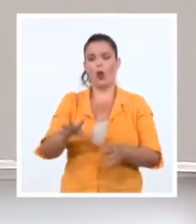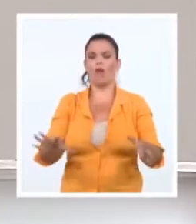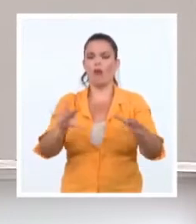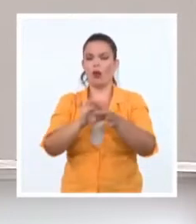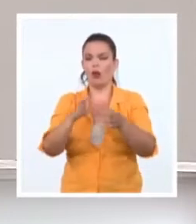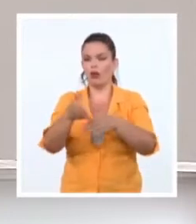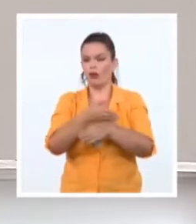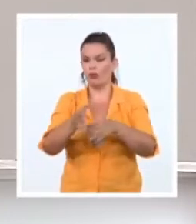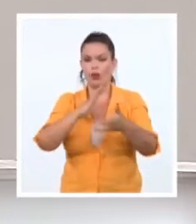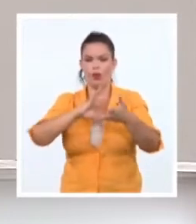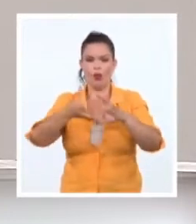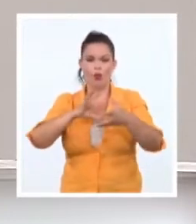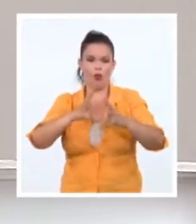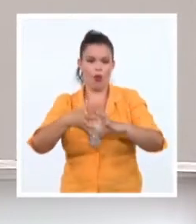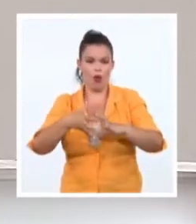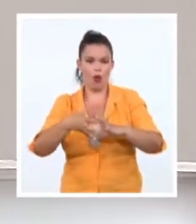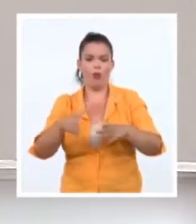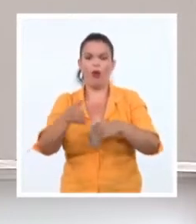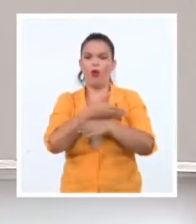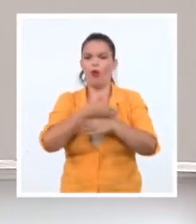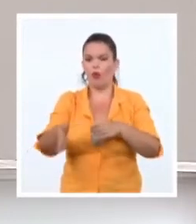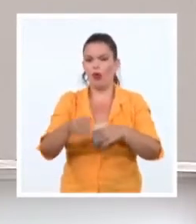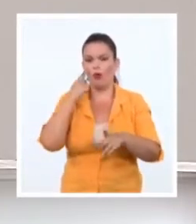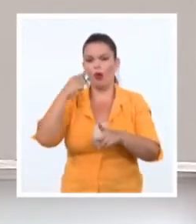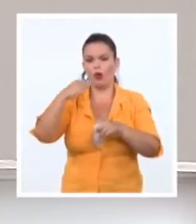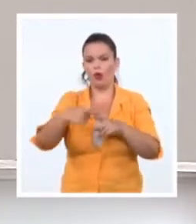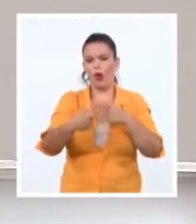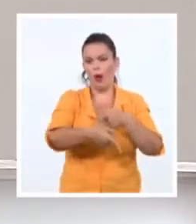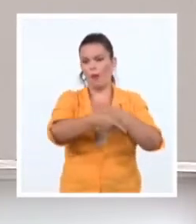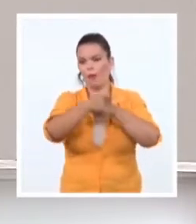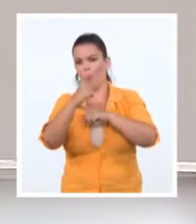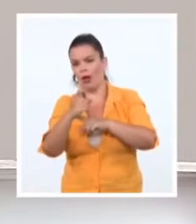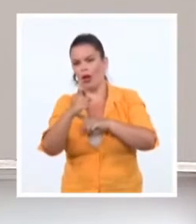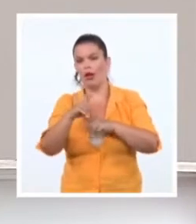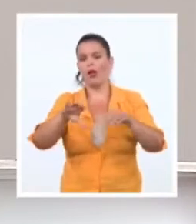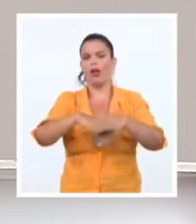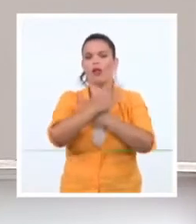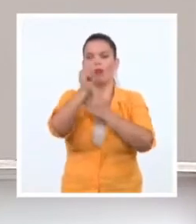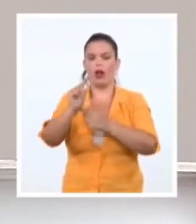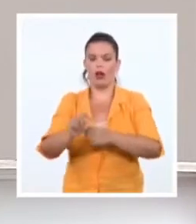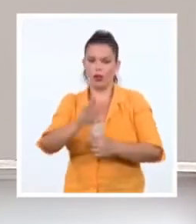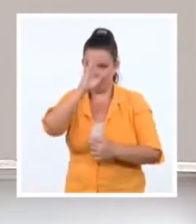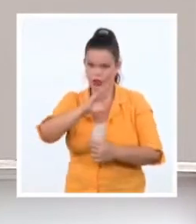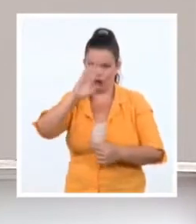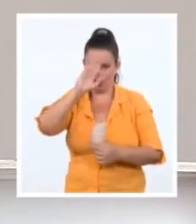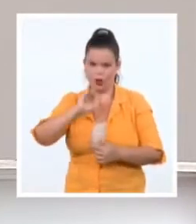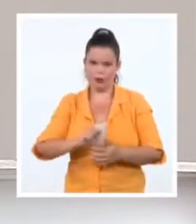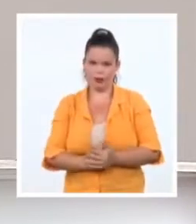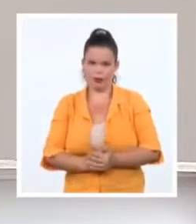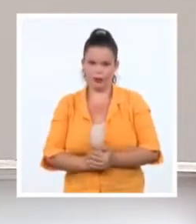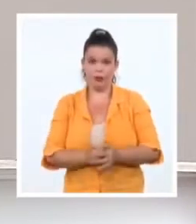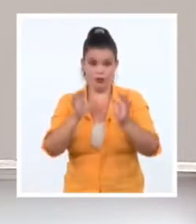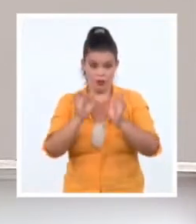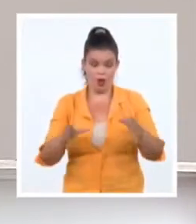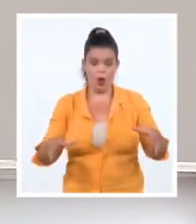los reiterados intentos de asesinar al entonces embajador cubano en la ONU Raúl Roa Caurí. El llamado Movimiento